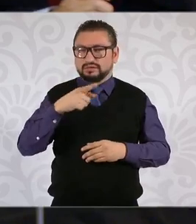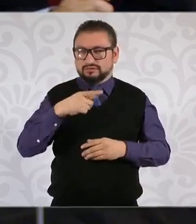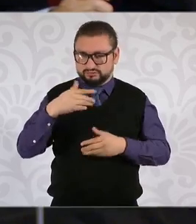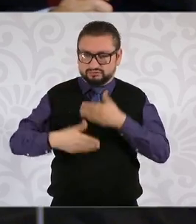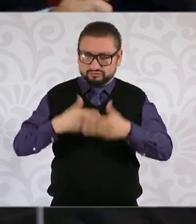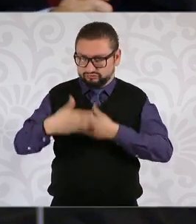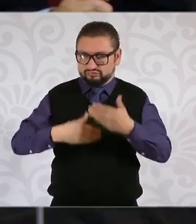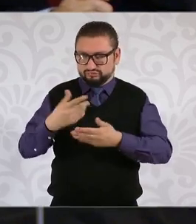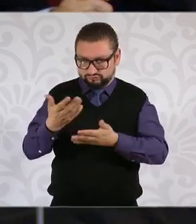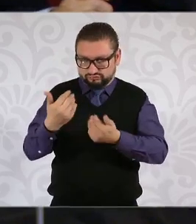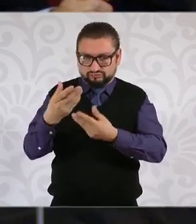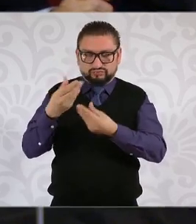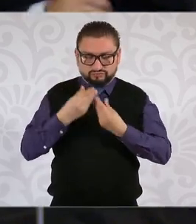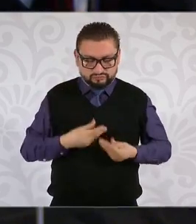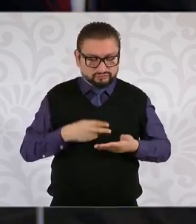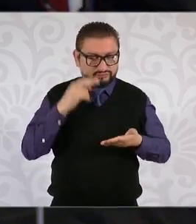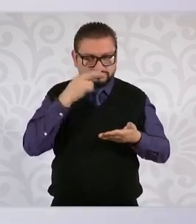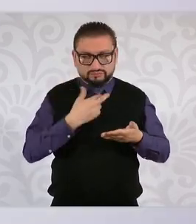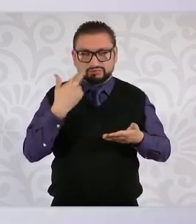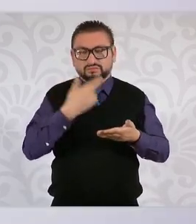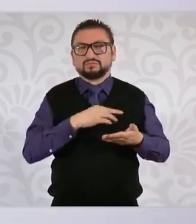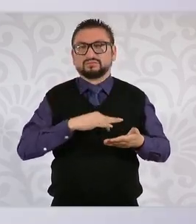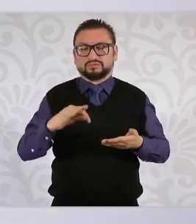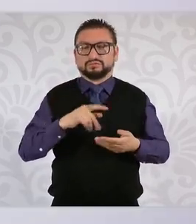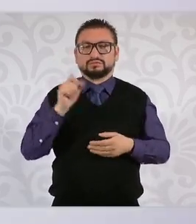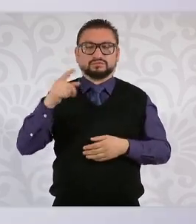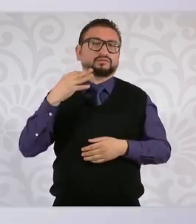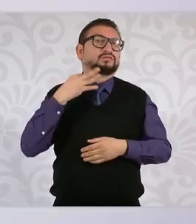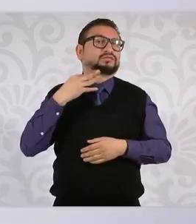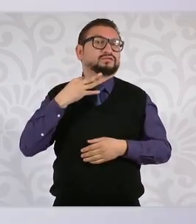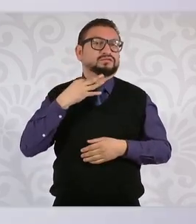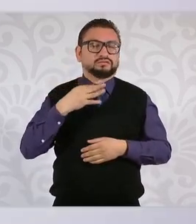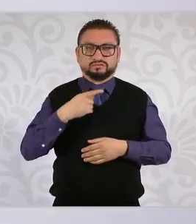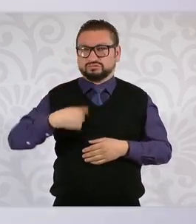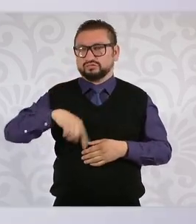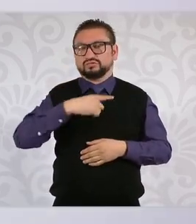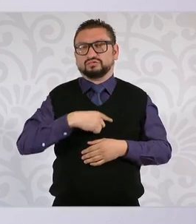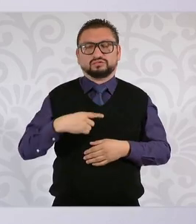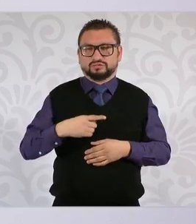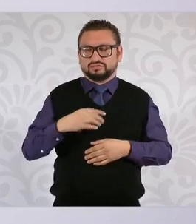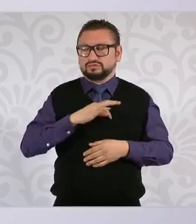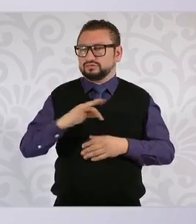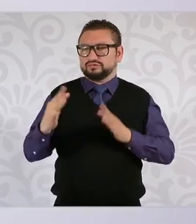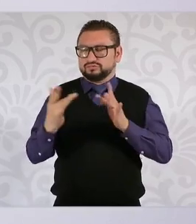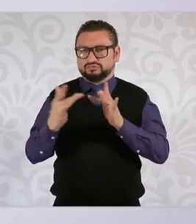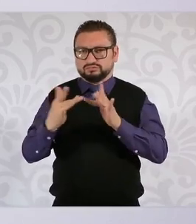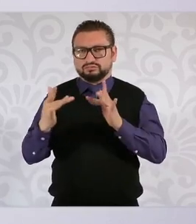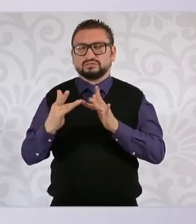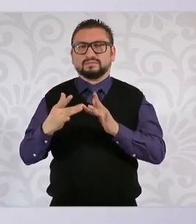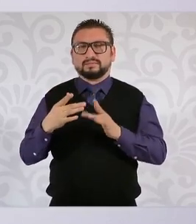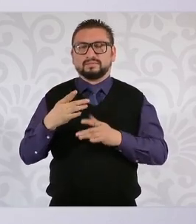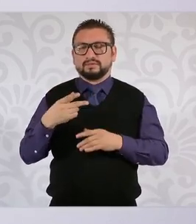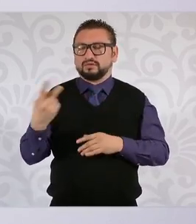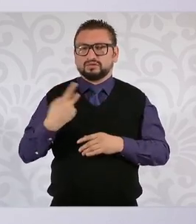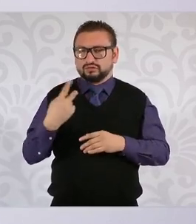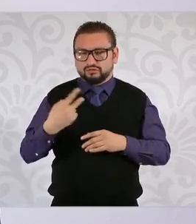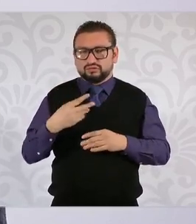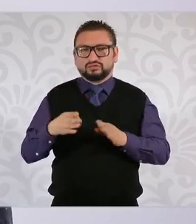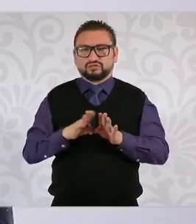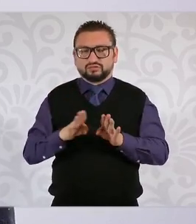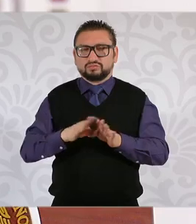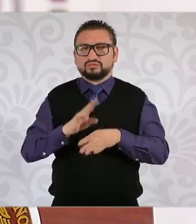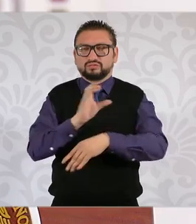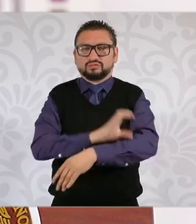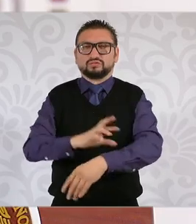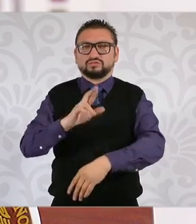su propia investigación aquí en México. Pues le corresponde a la fiscalía, nosotros lo que tenemos con ellos ahora pues es buscamos más